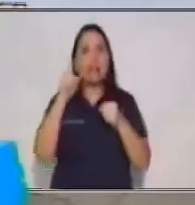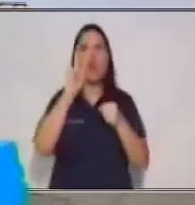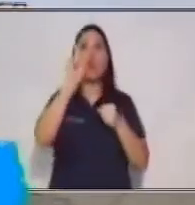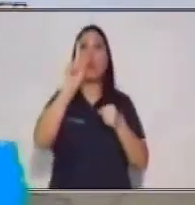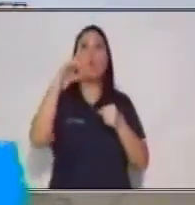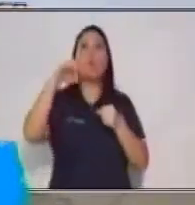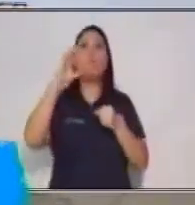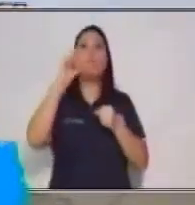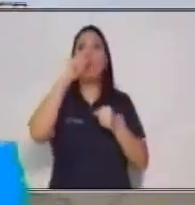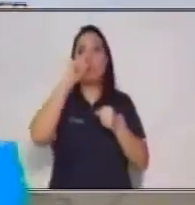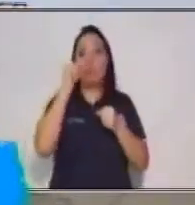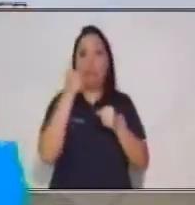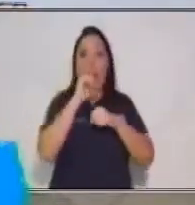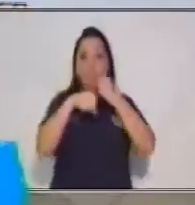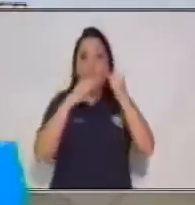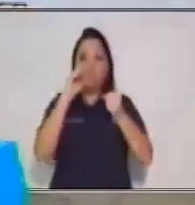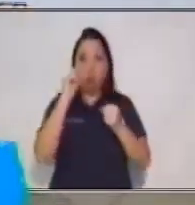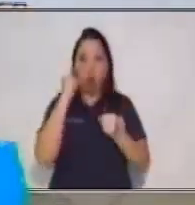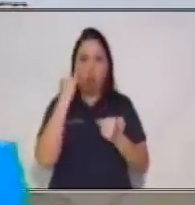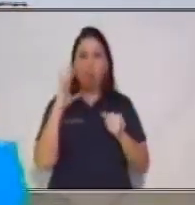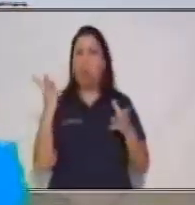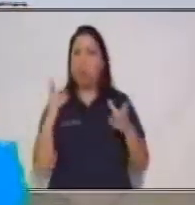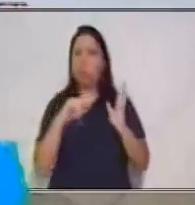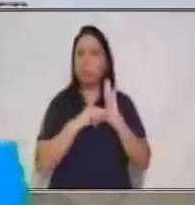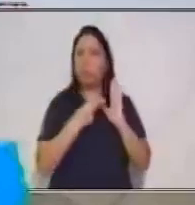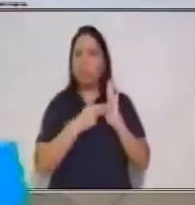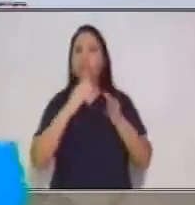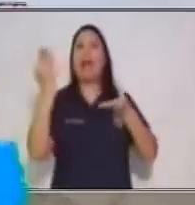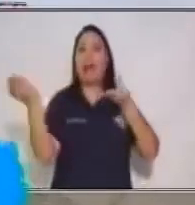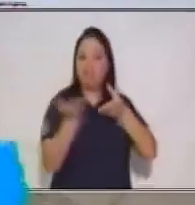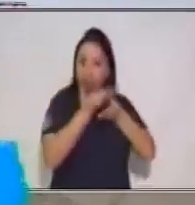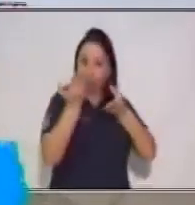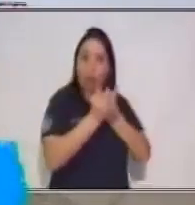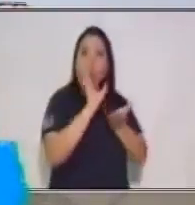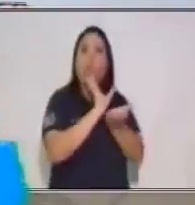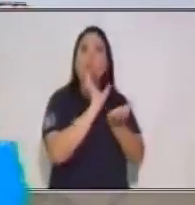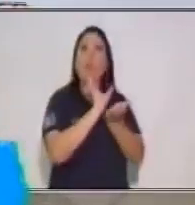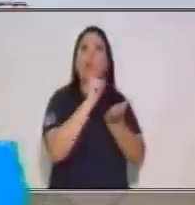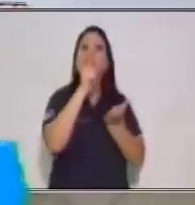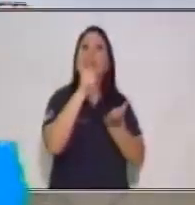te pregunto, ¿sabes tú qué es un portafolio? ¿Cómo se trabaja el portafolio?